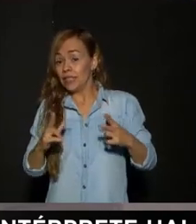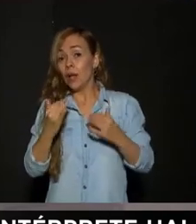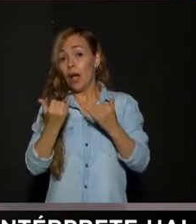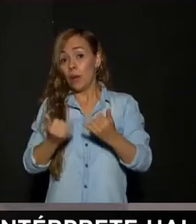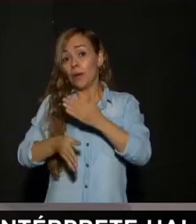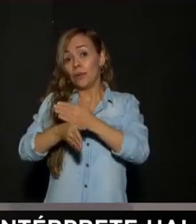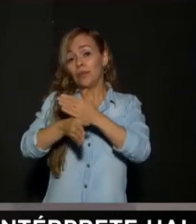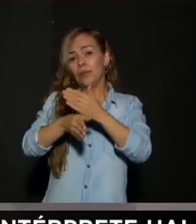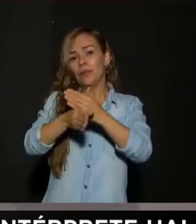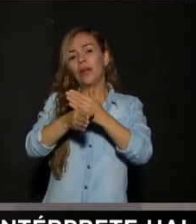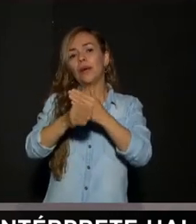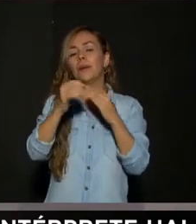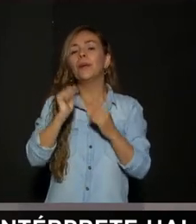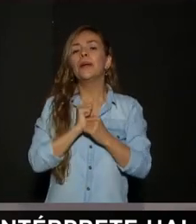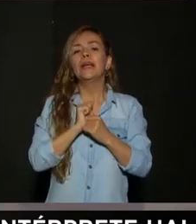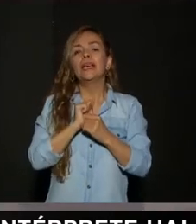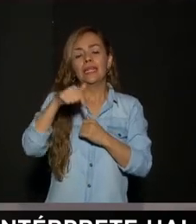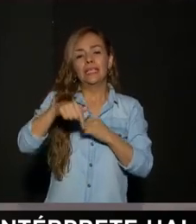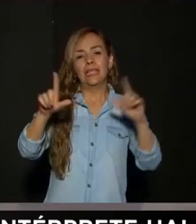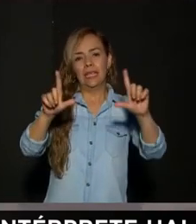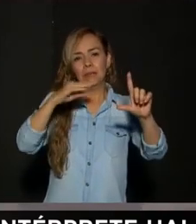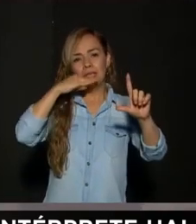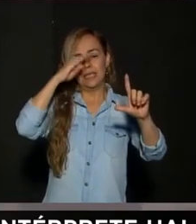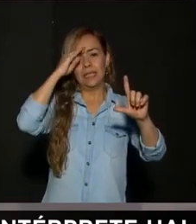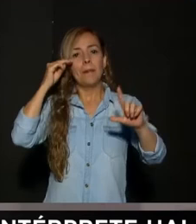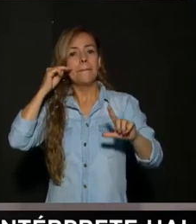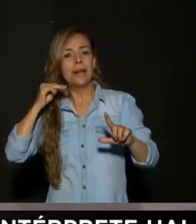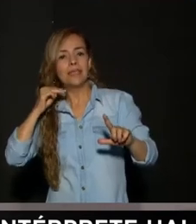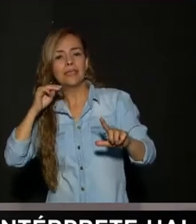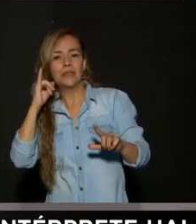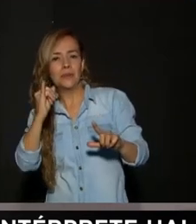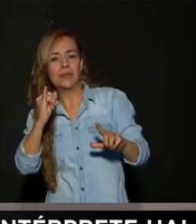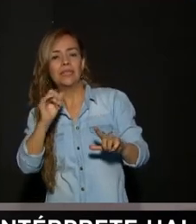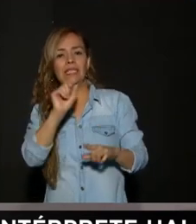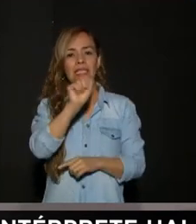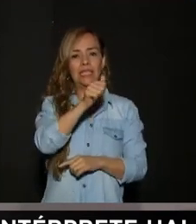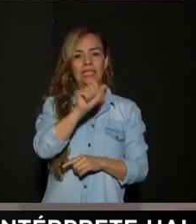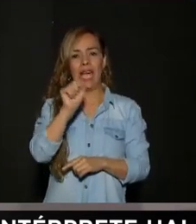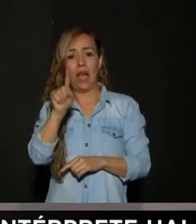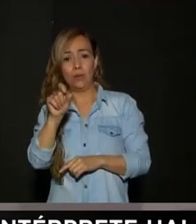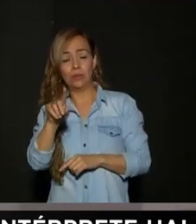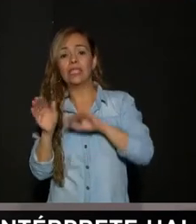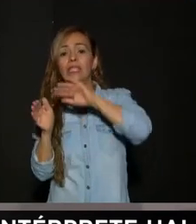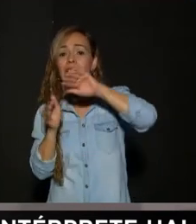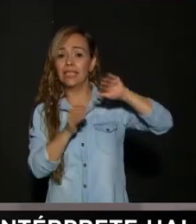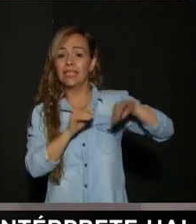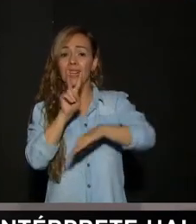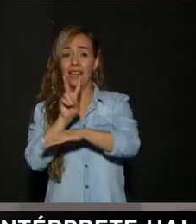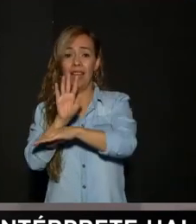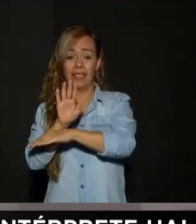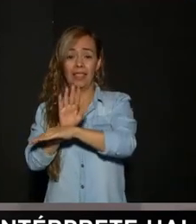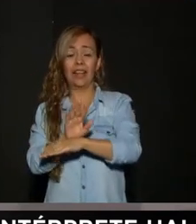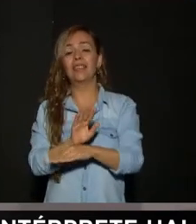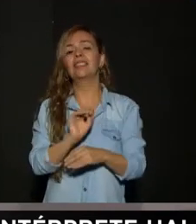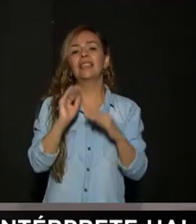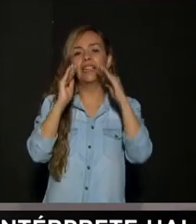Telemedellín Recuerde que siempre Nos vemos Los martes Y los jueves De 10 de la mañana A 11 de la mañana Y en la tarde Venimos con el